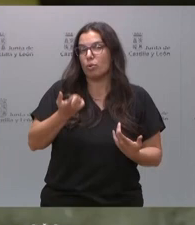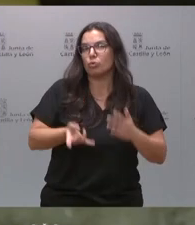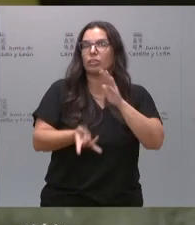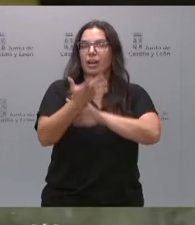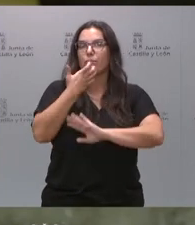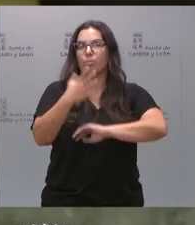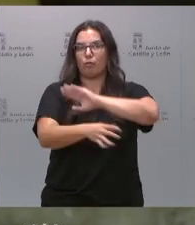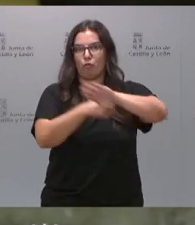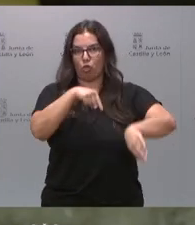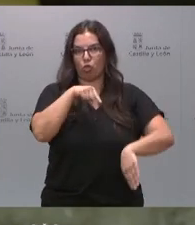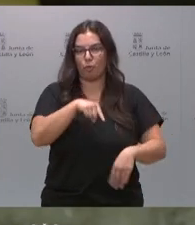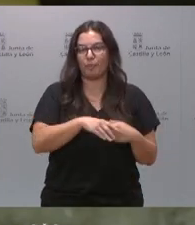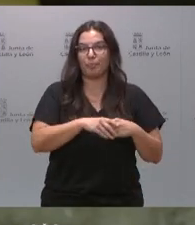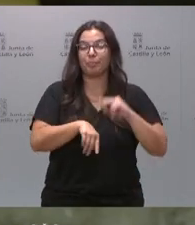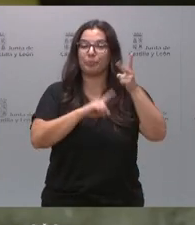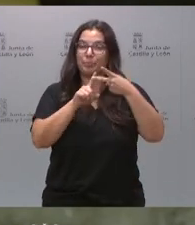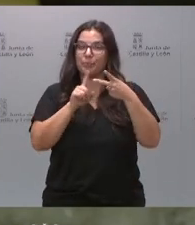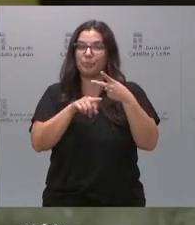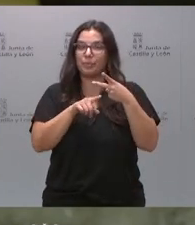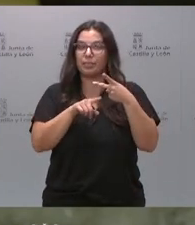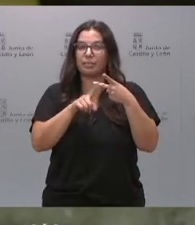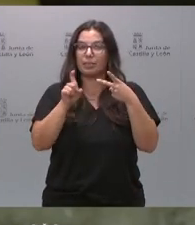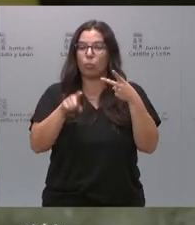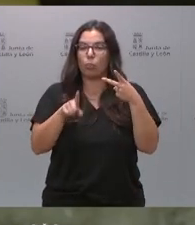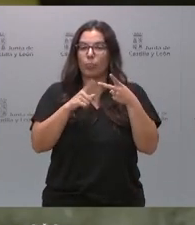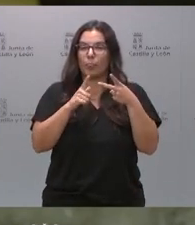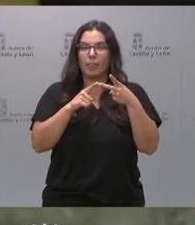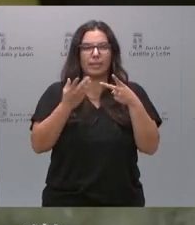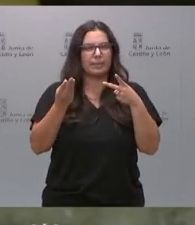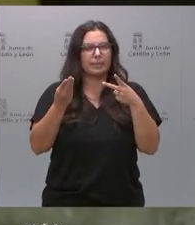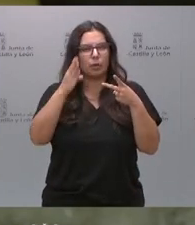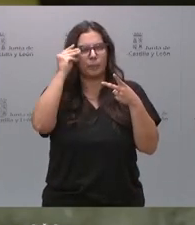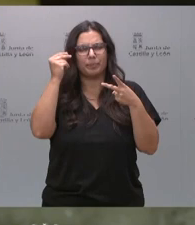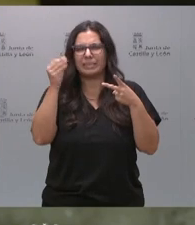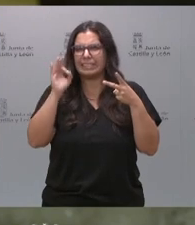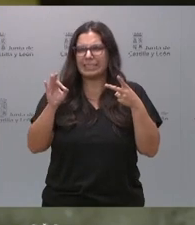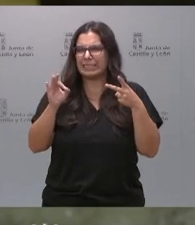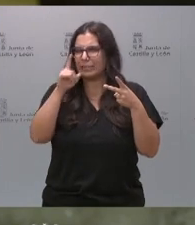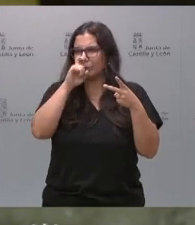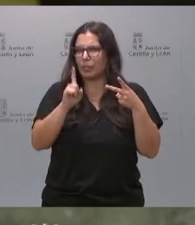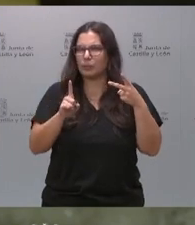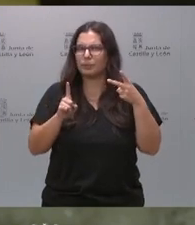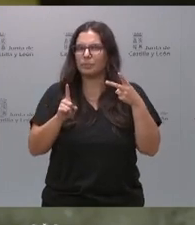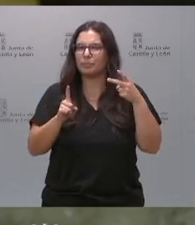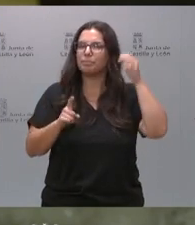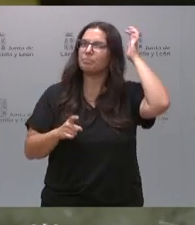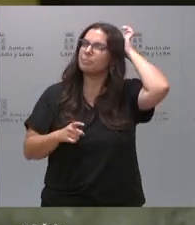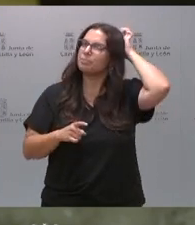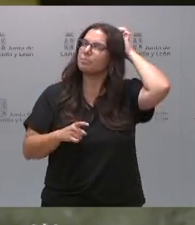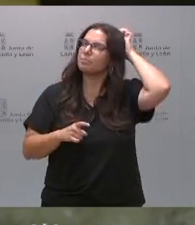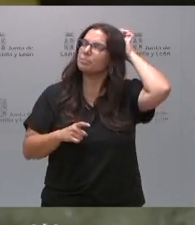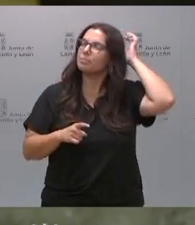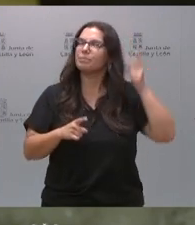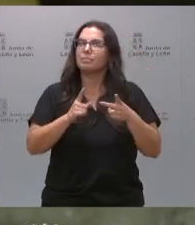este fondo. Y la segunda pregunta, ¿cuál era exactamente? Porque es que no me acuerdo. Si va a haber